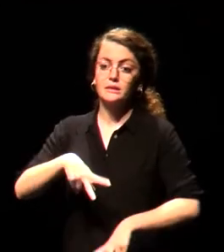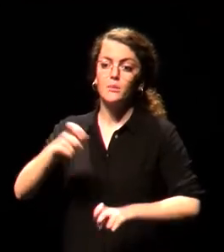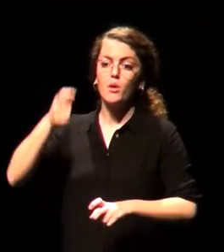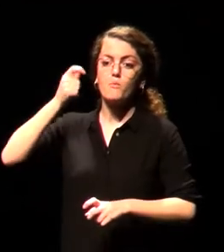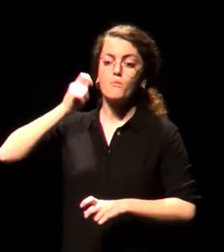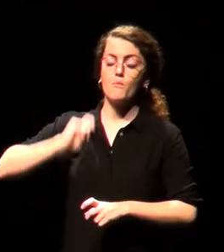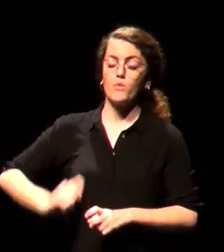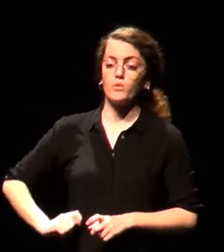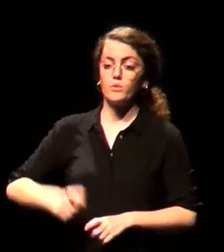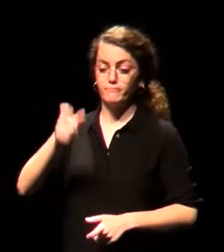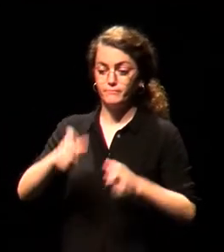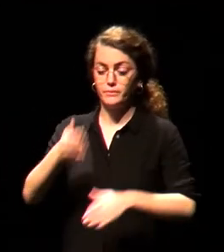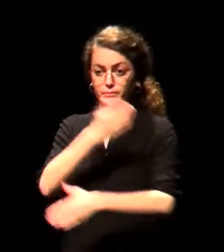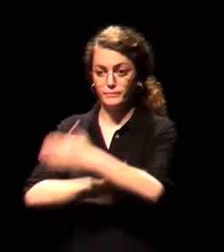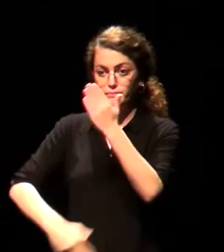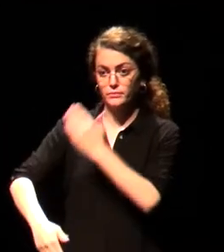en las artes escénicas.